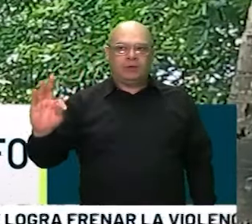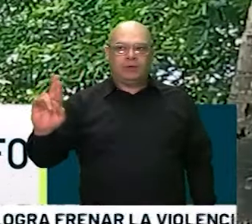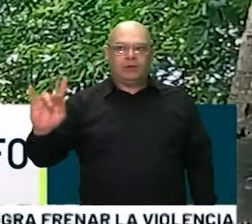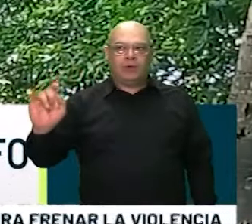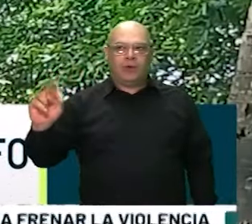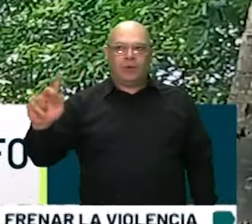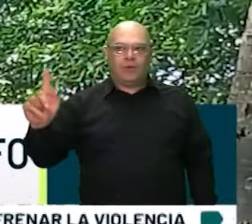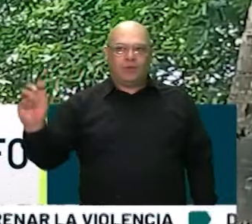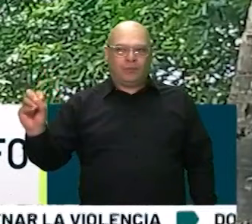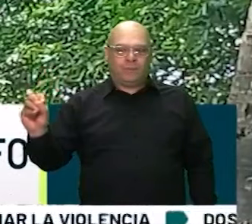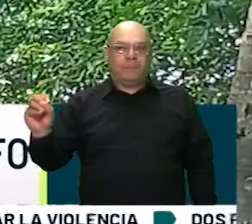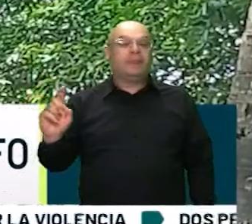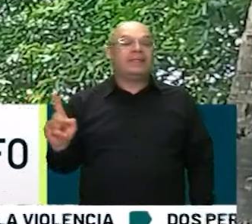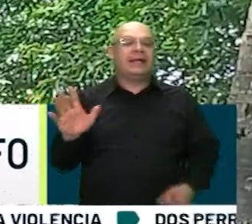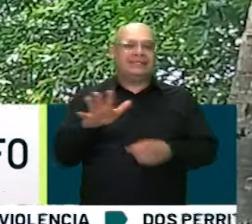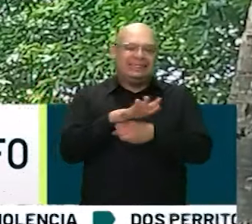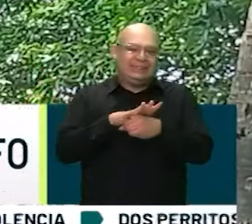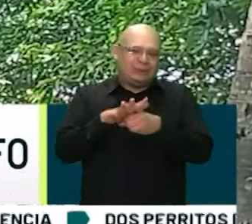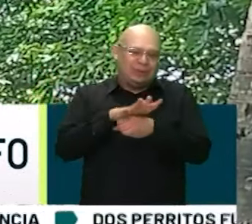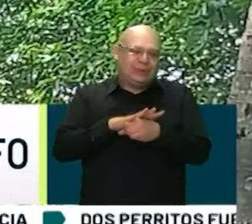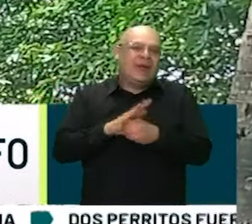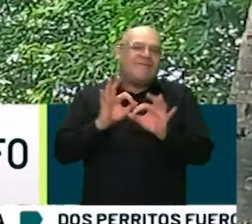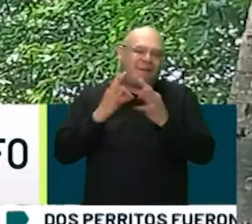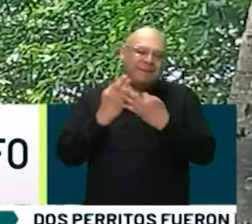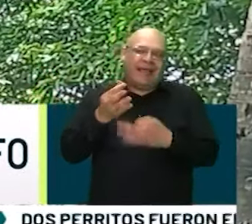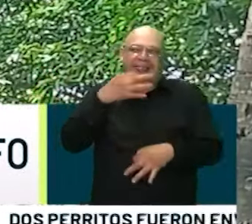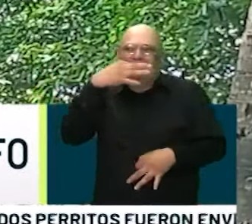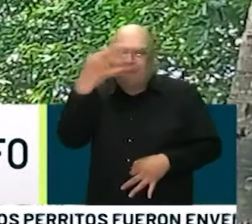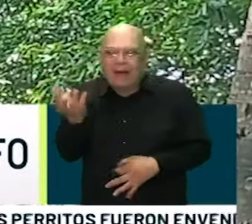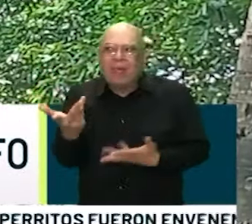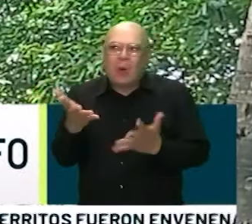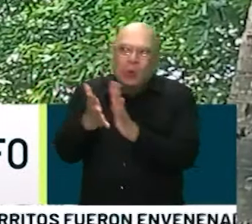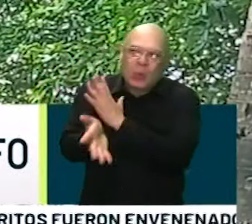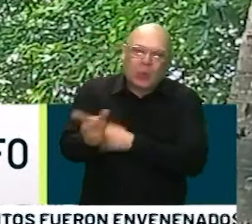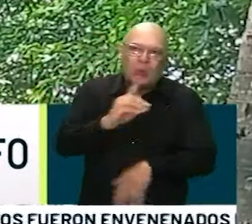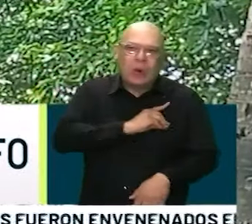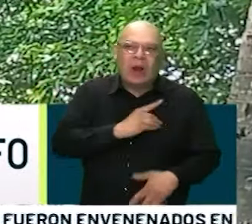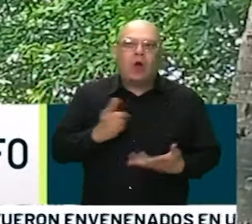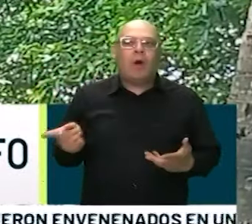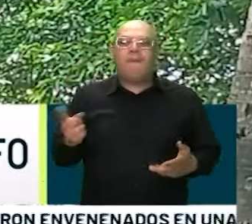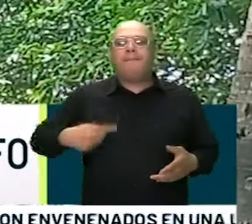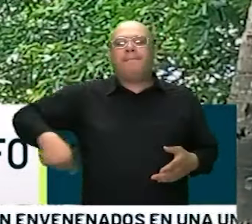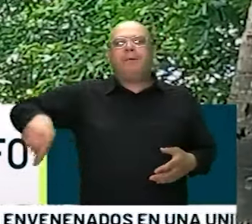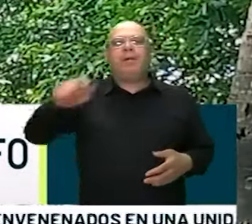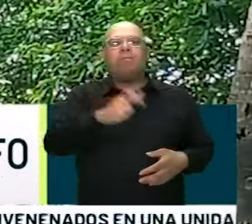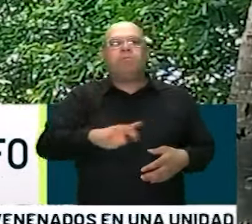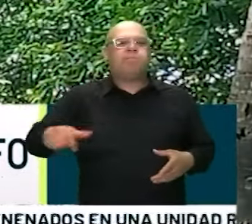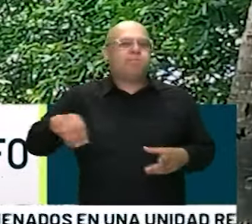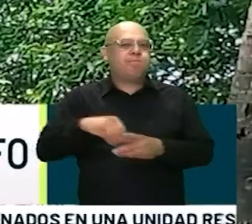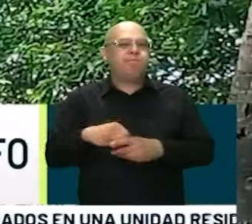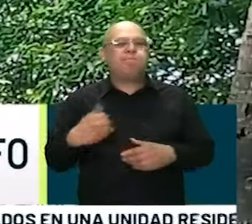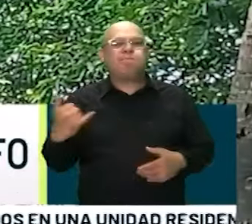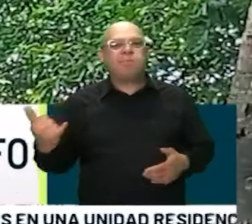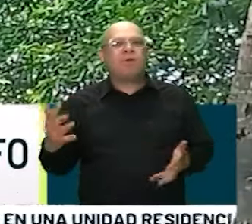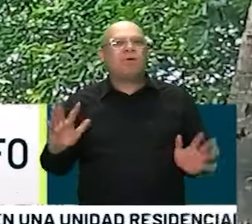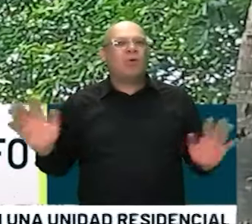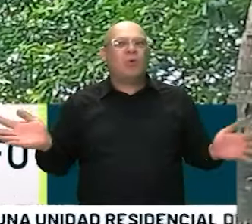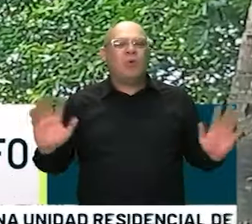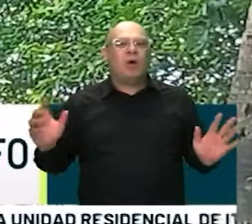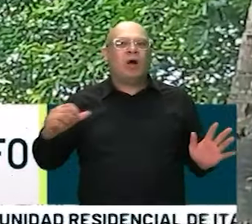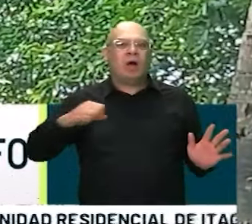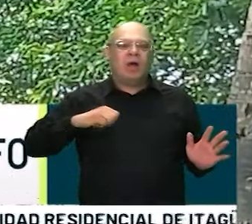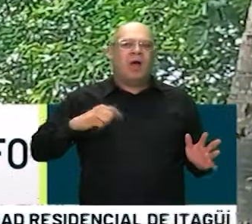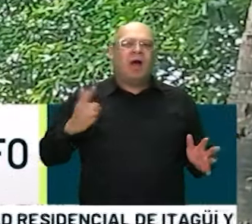lamentable que se presentó en este lugar es que los internos no contaban o no cuentan con los servicios públicos en estos